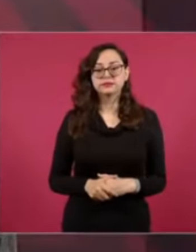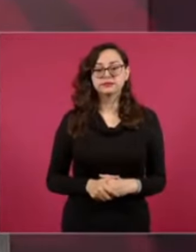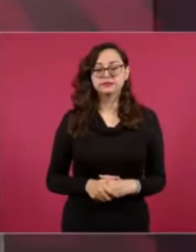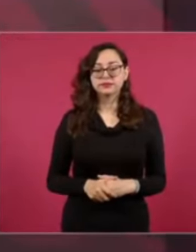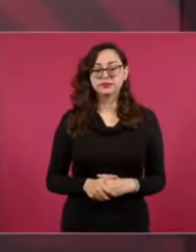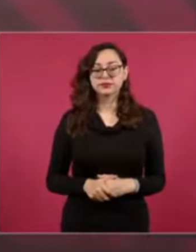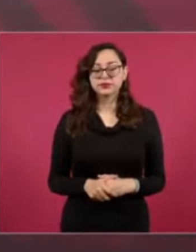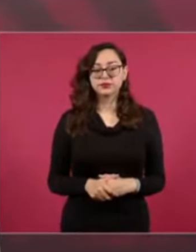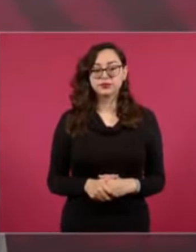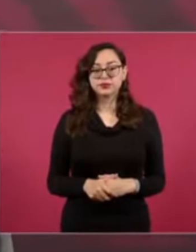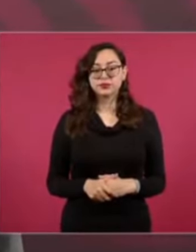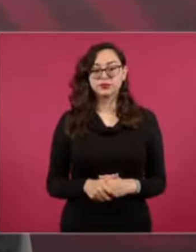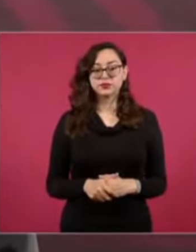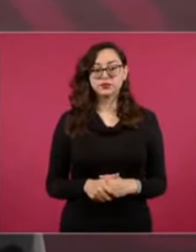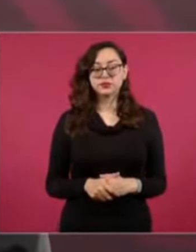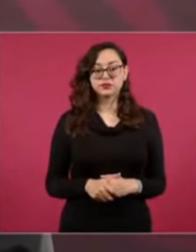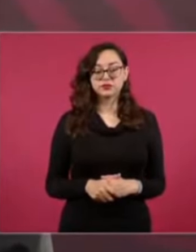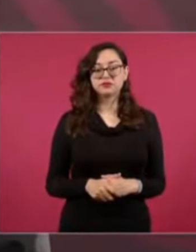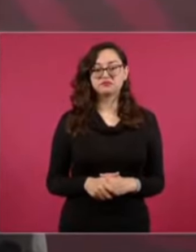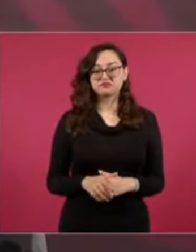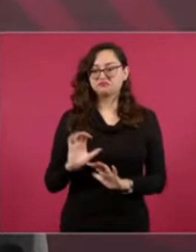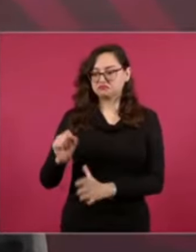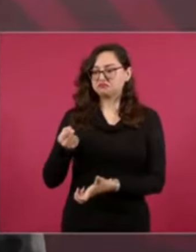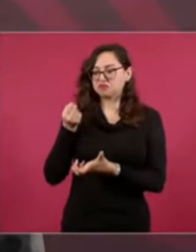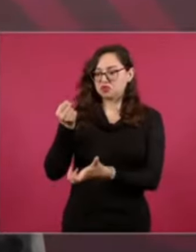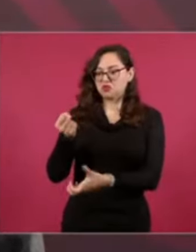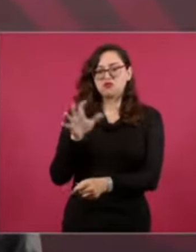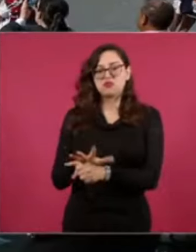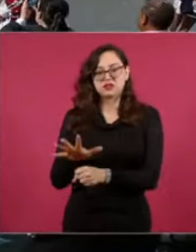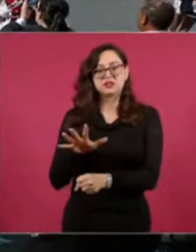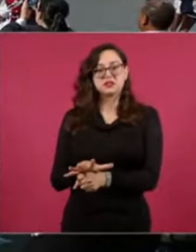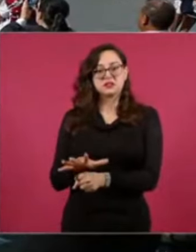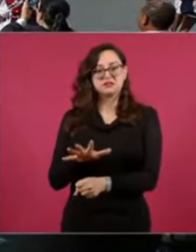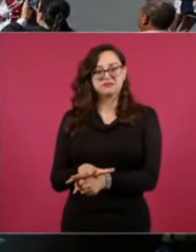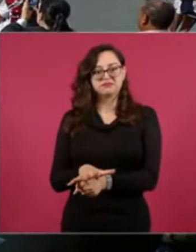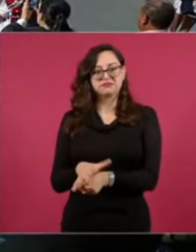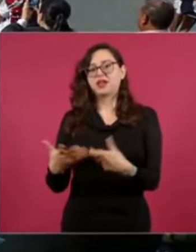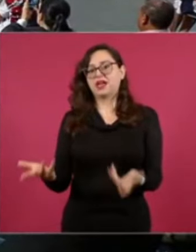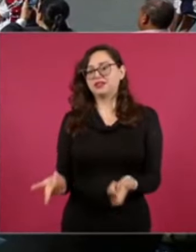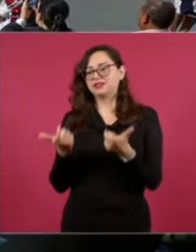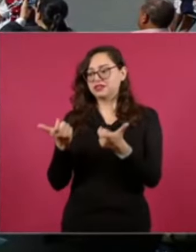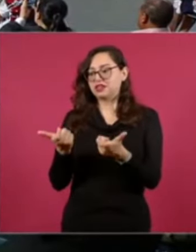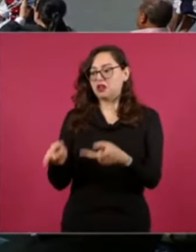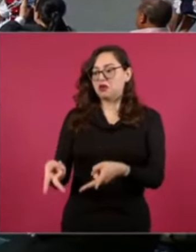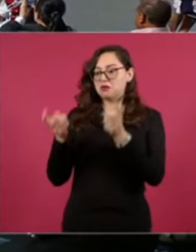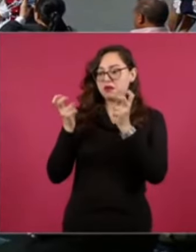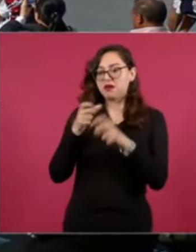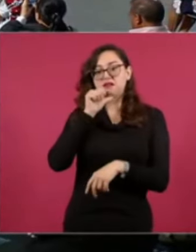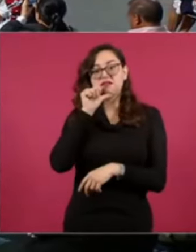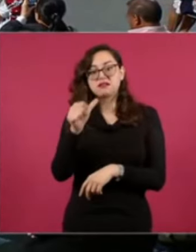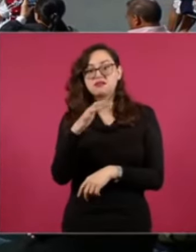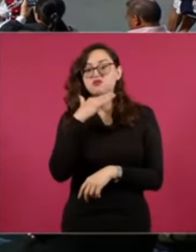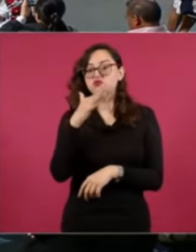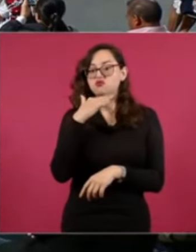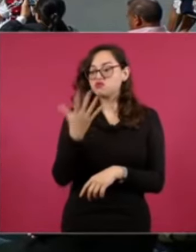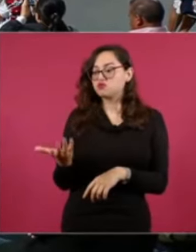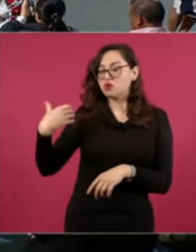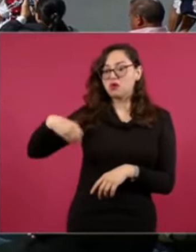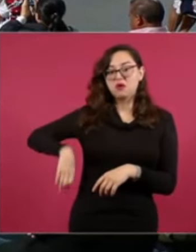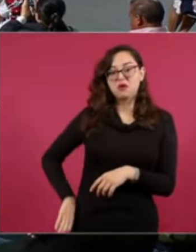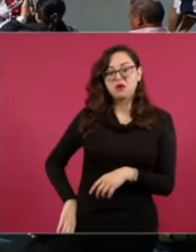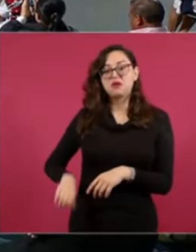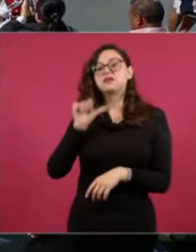¿Por qué? Alcanzó. Porque como ya no se roban el dinero. Ya no permitimos. Que se roben el dinero.